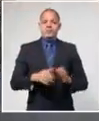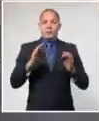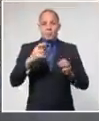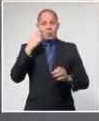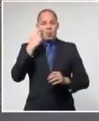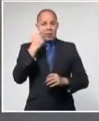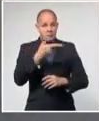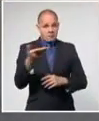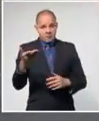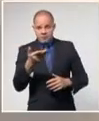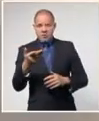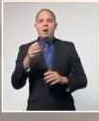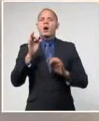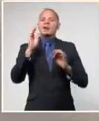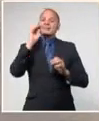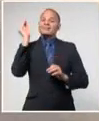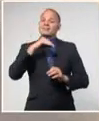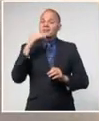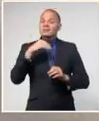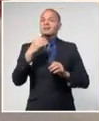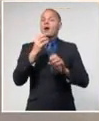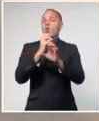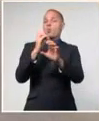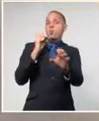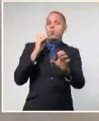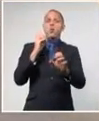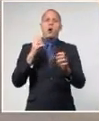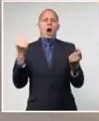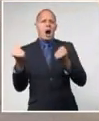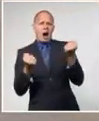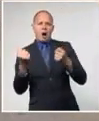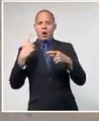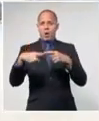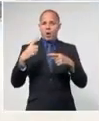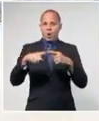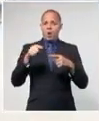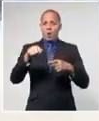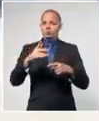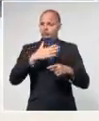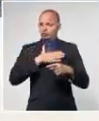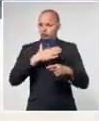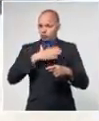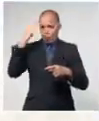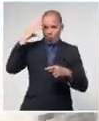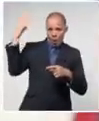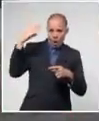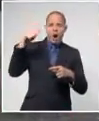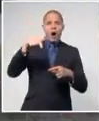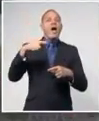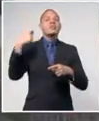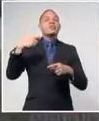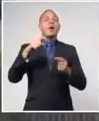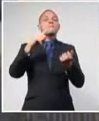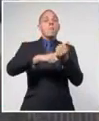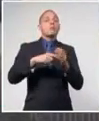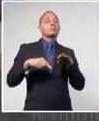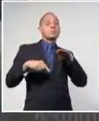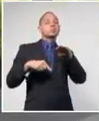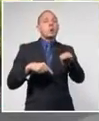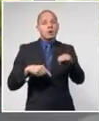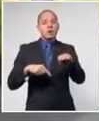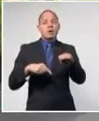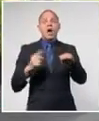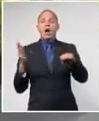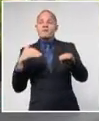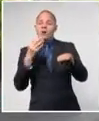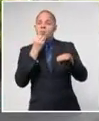del apoyo de los medios de transporte estatal en las paradas y puntos de transportación masiva es otra de las medidas que benefician a la población de este territorio,